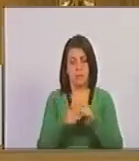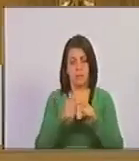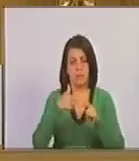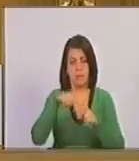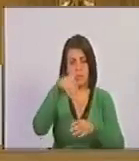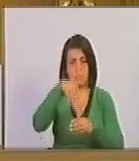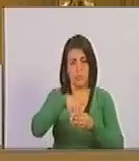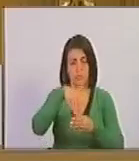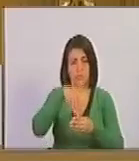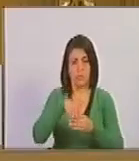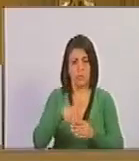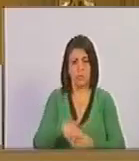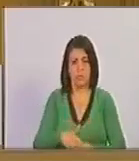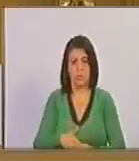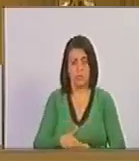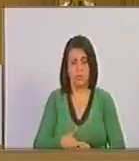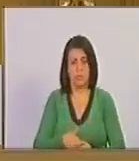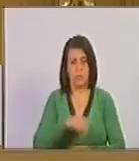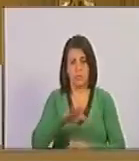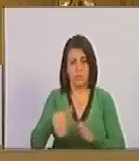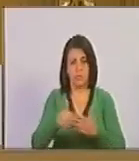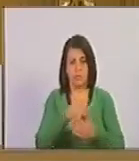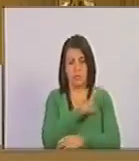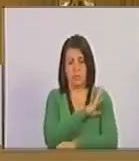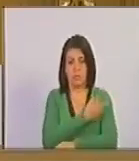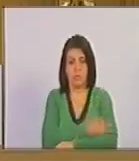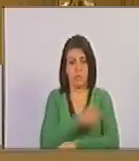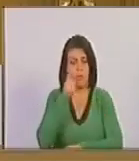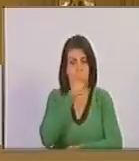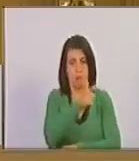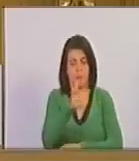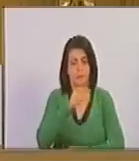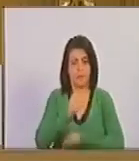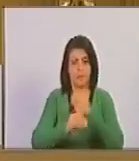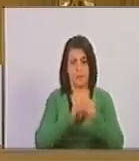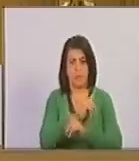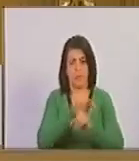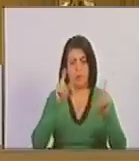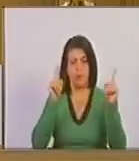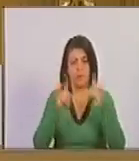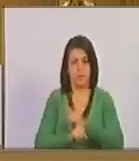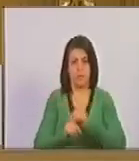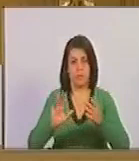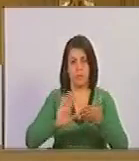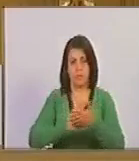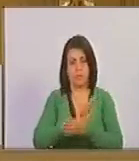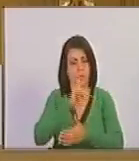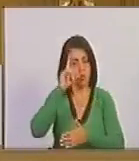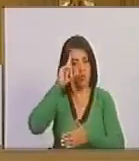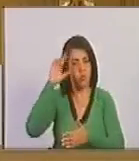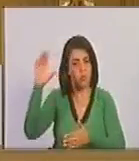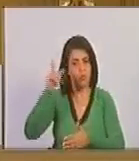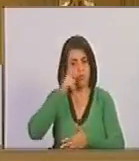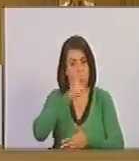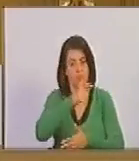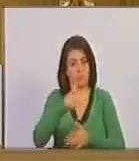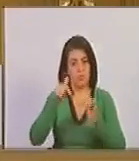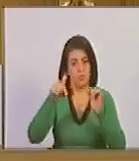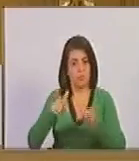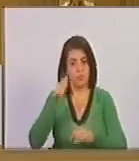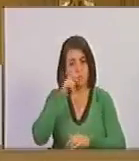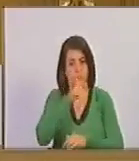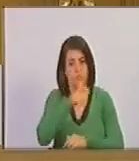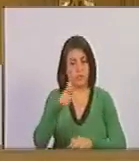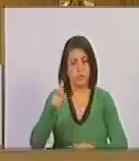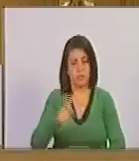electoral con toda la fuerza de un pueblo a hacer los cambios, le quitaron el sueño a un pueblo. Ese pueblo